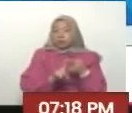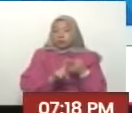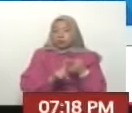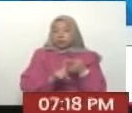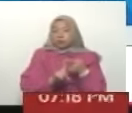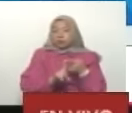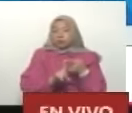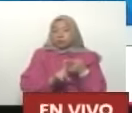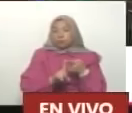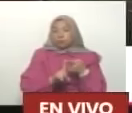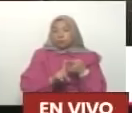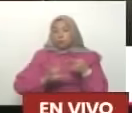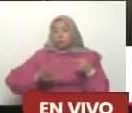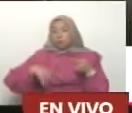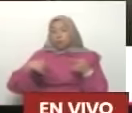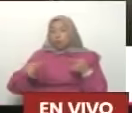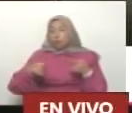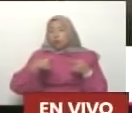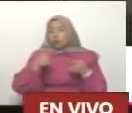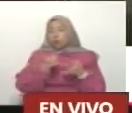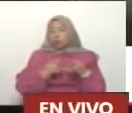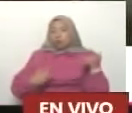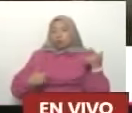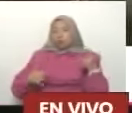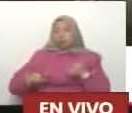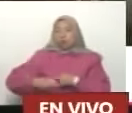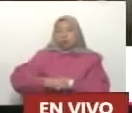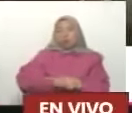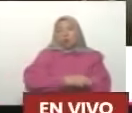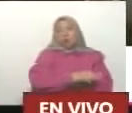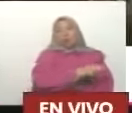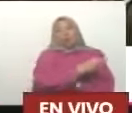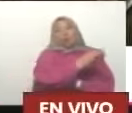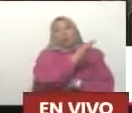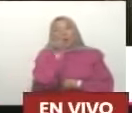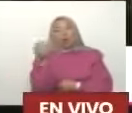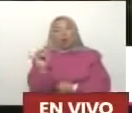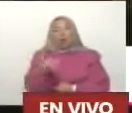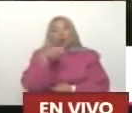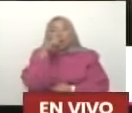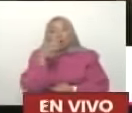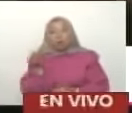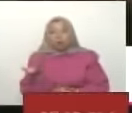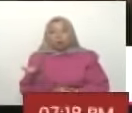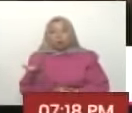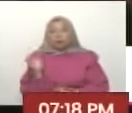¿a usted le da sed durante todo el día y toma agua? ¿sí o no?